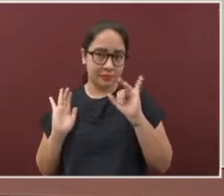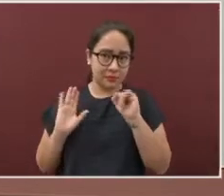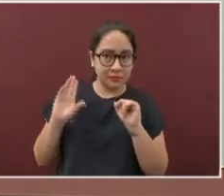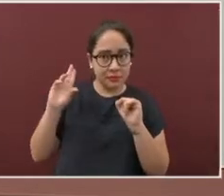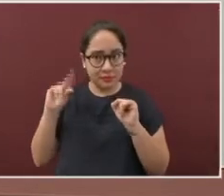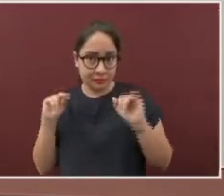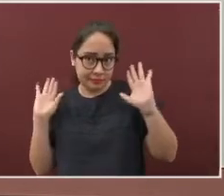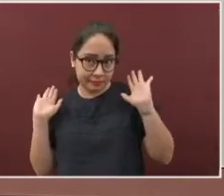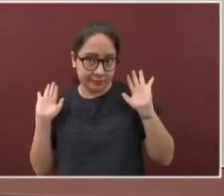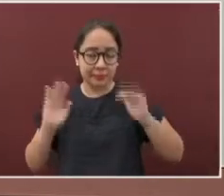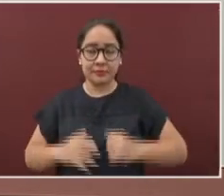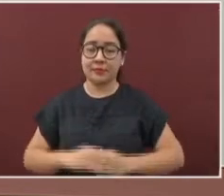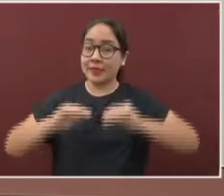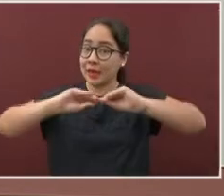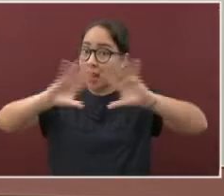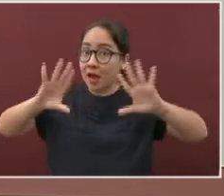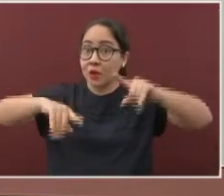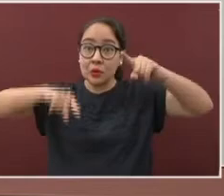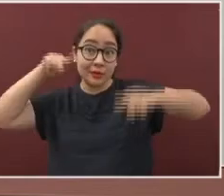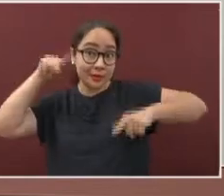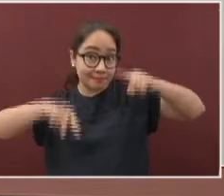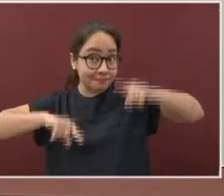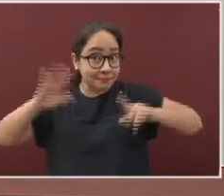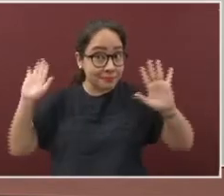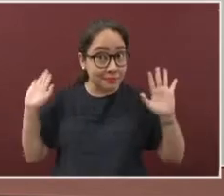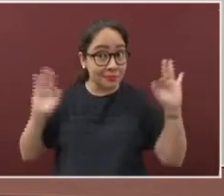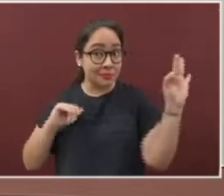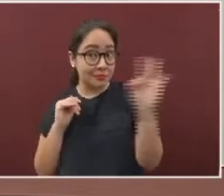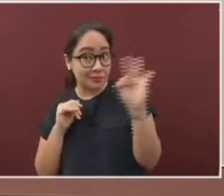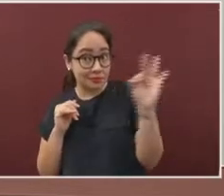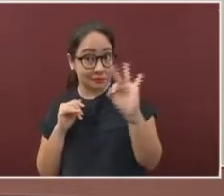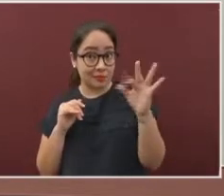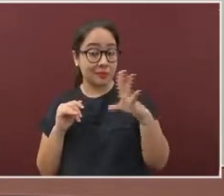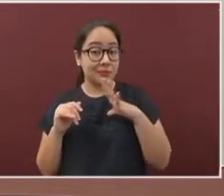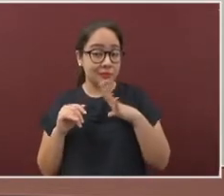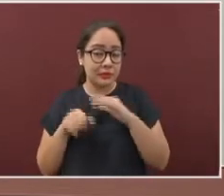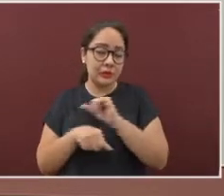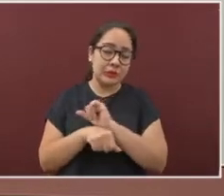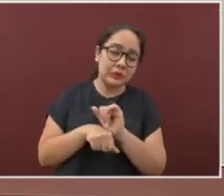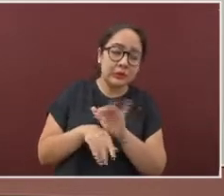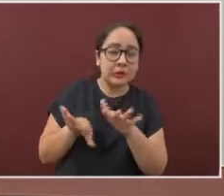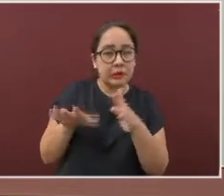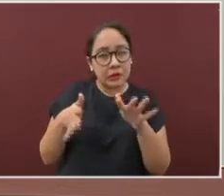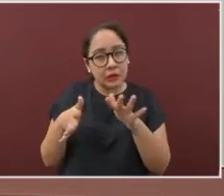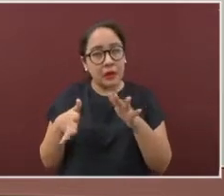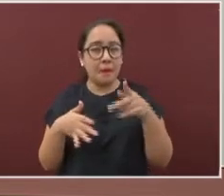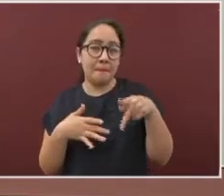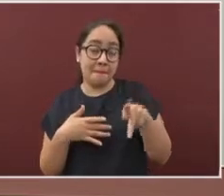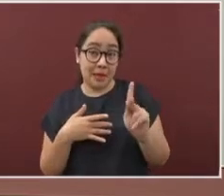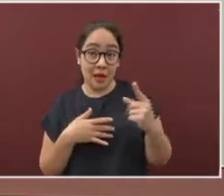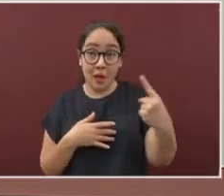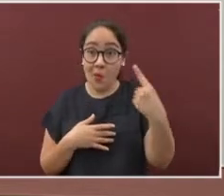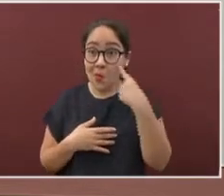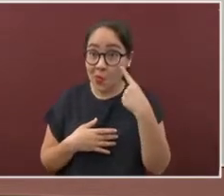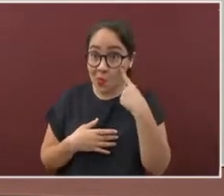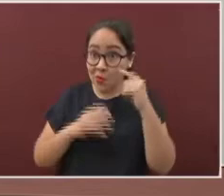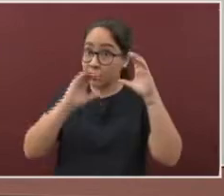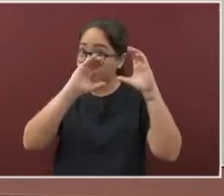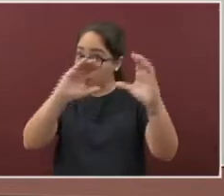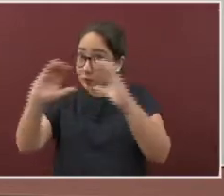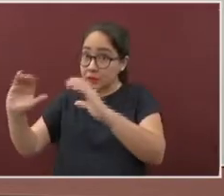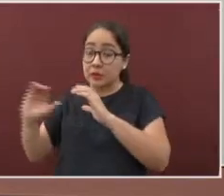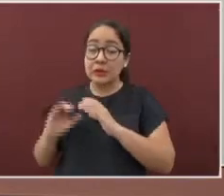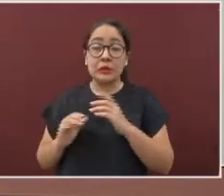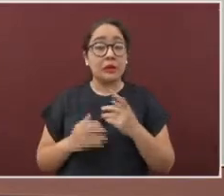Esto, claro, dependerá si se trata de síntomas leves. Pero ojo, mucho ojo,